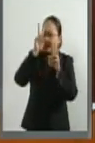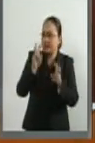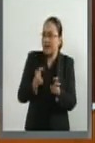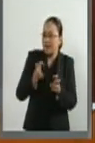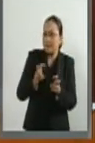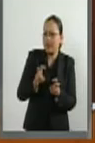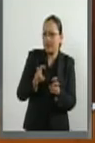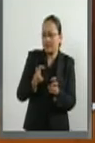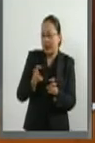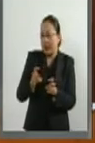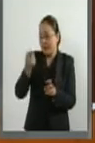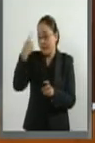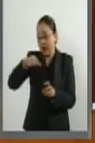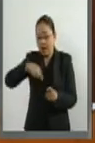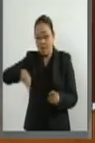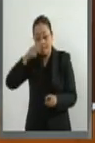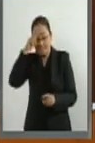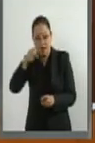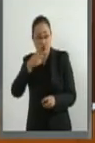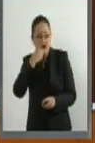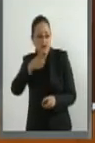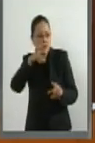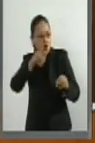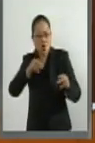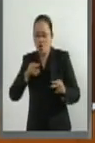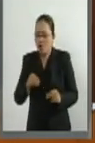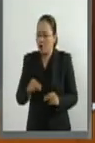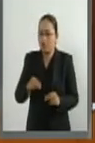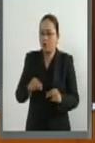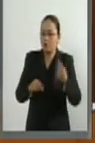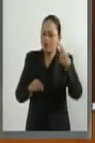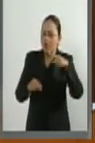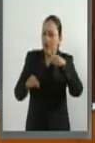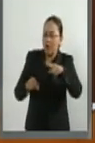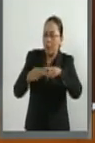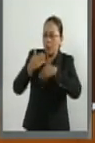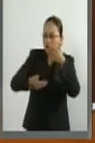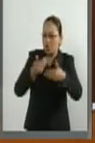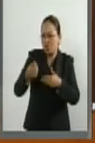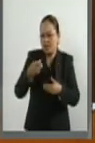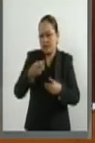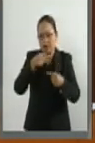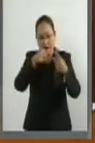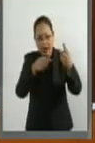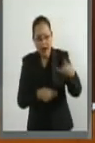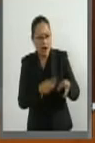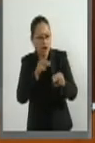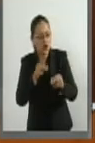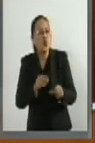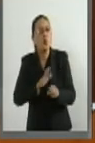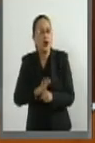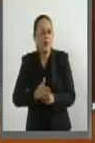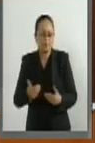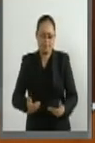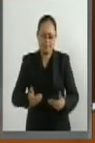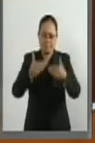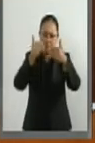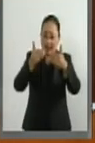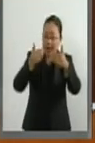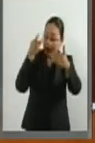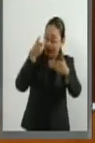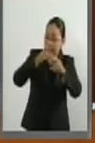no está dispuesto a aceptar el Ejecutivo Federal en dicho proceso? El tema del muro, como se ha